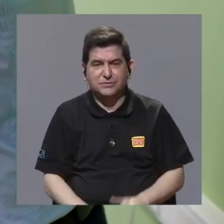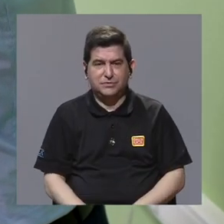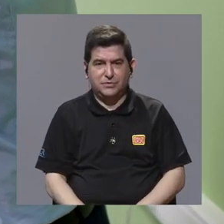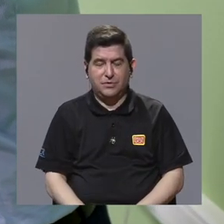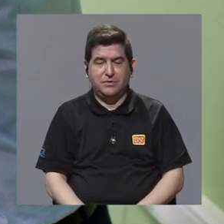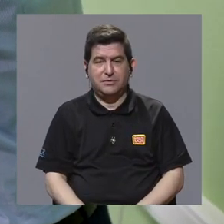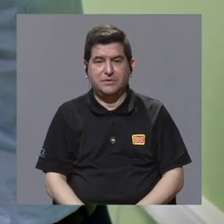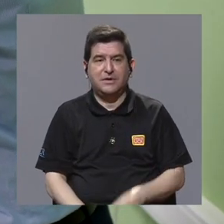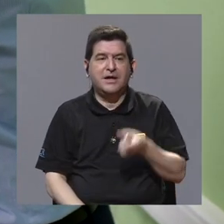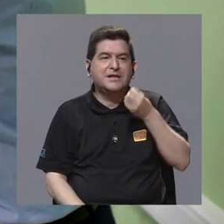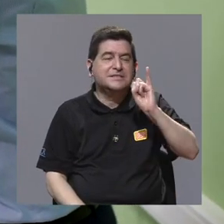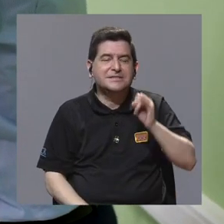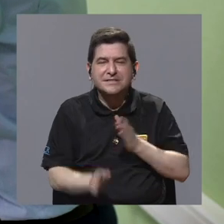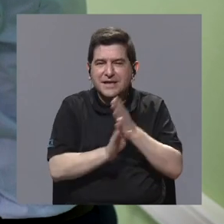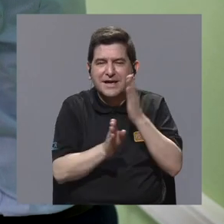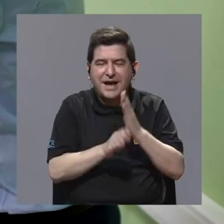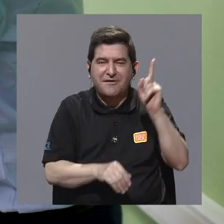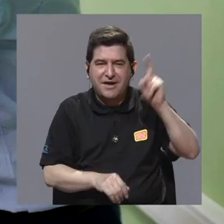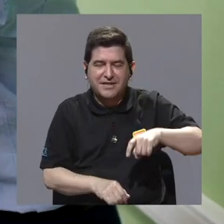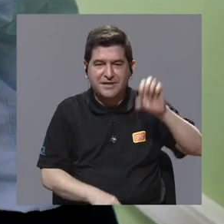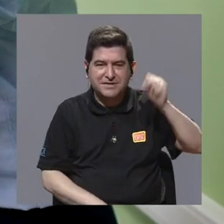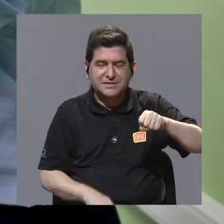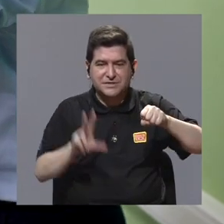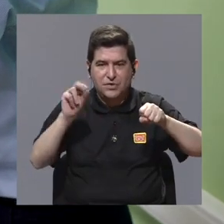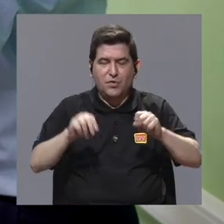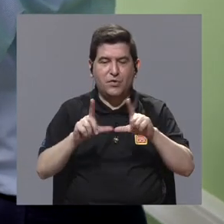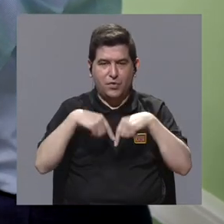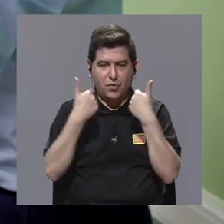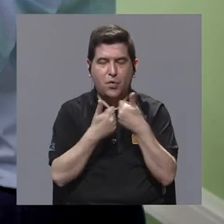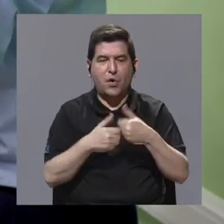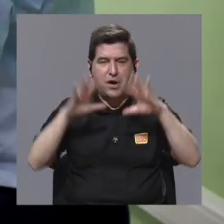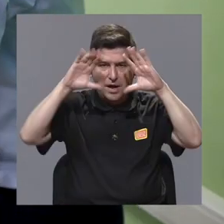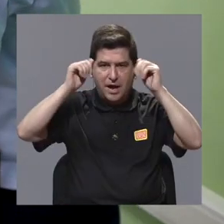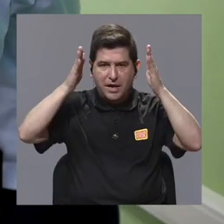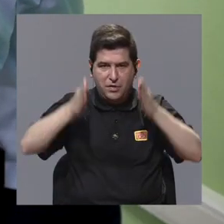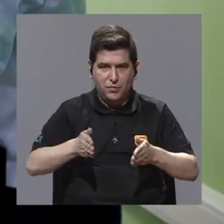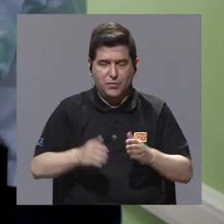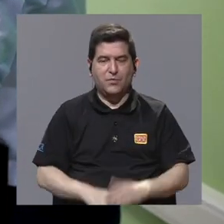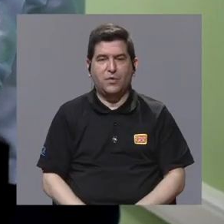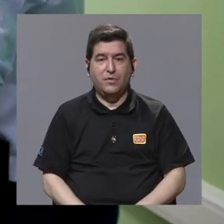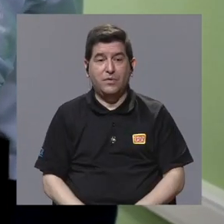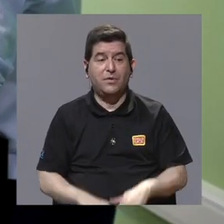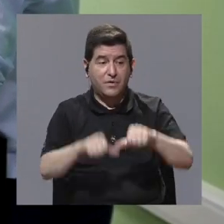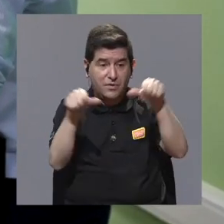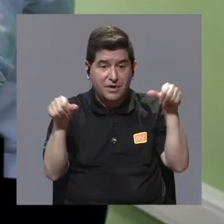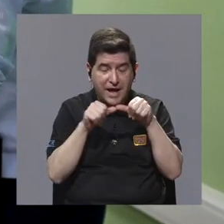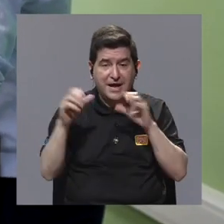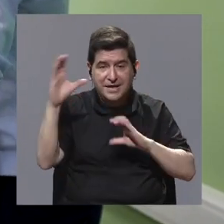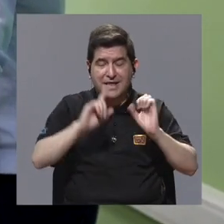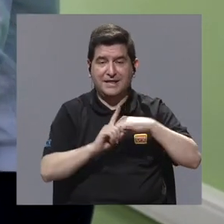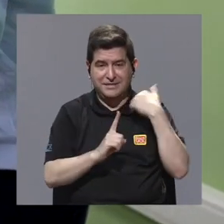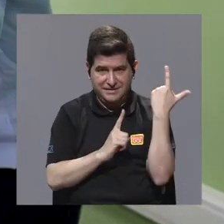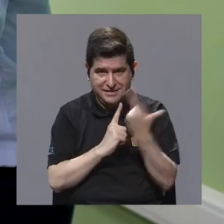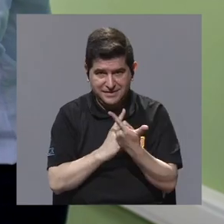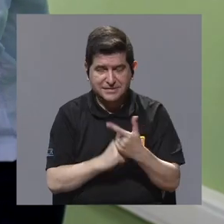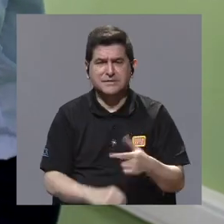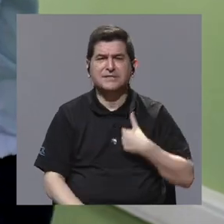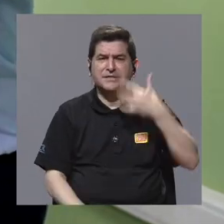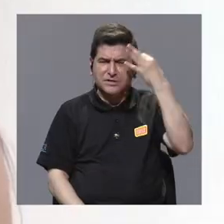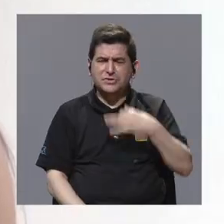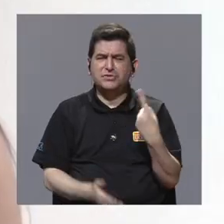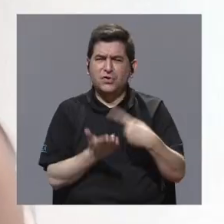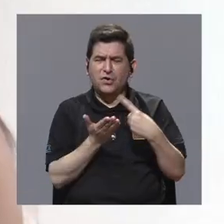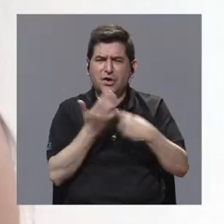sobre si, por ejemplo, ciertas carreras debemos de entrar o no al cuerpo diplomático. Eran carreras sobre todo del área de ciencias sociales.